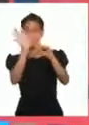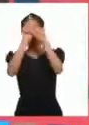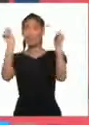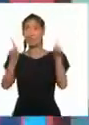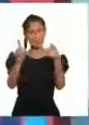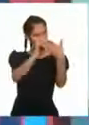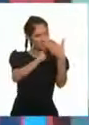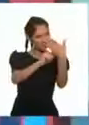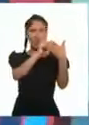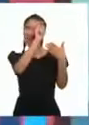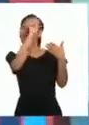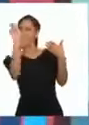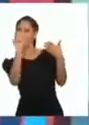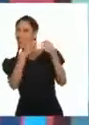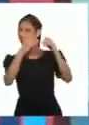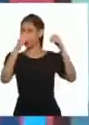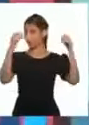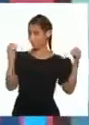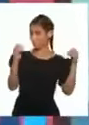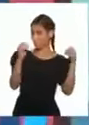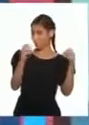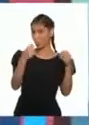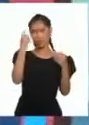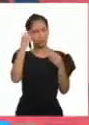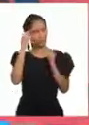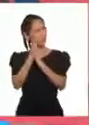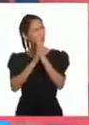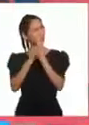motive a reciclar. ¡Yo tengo una frase!